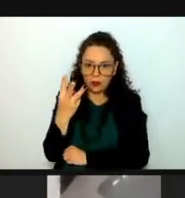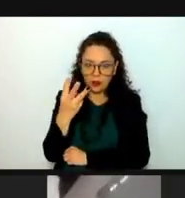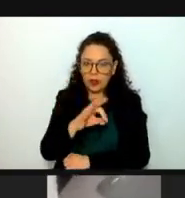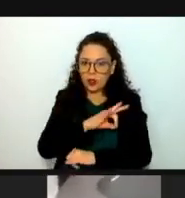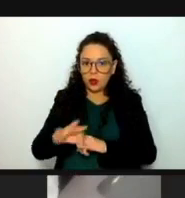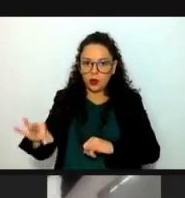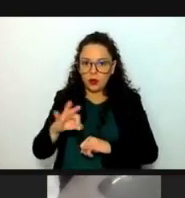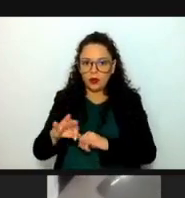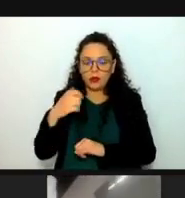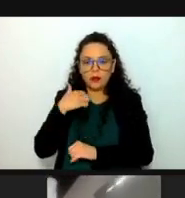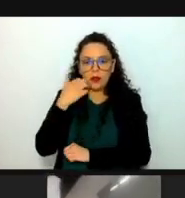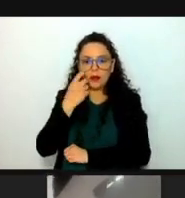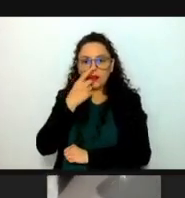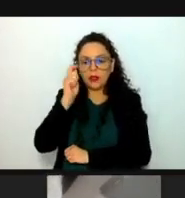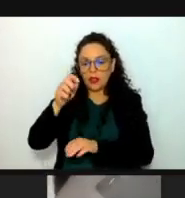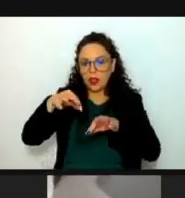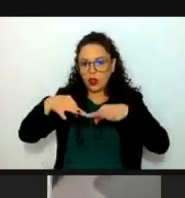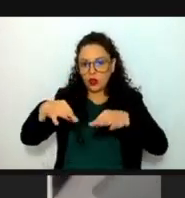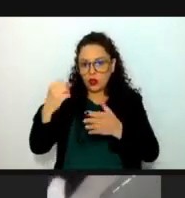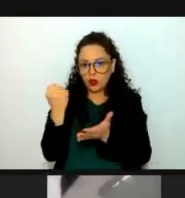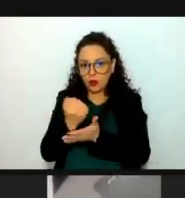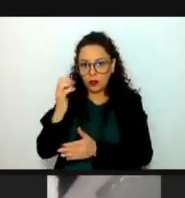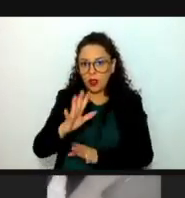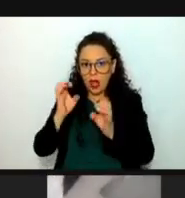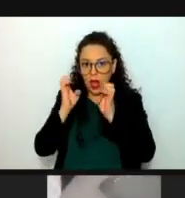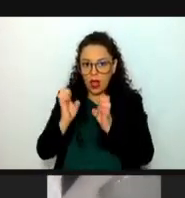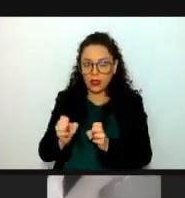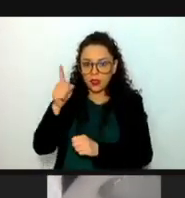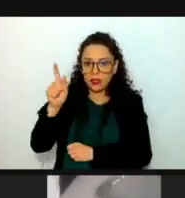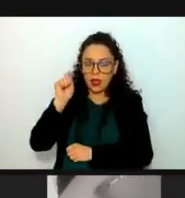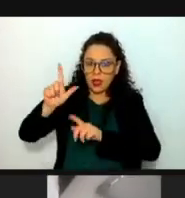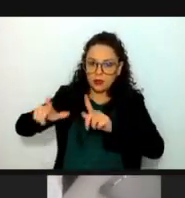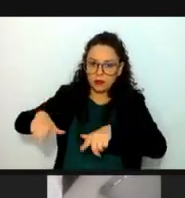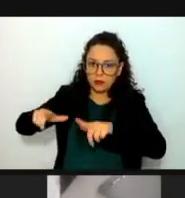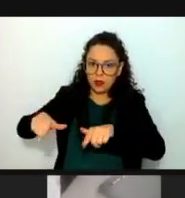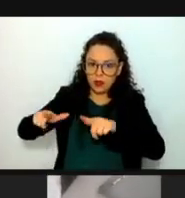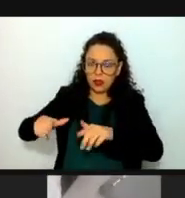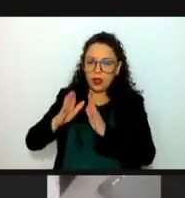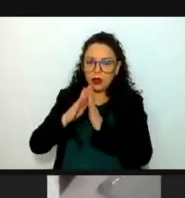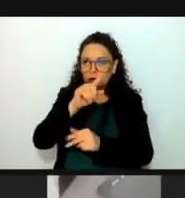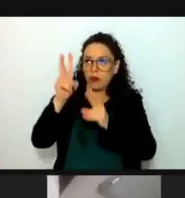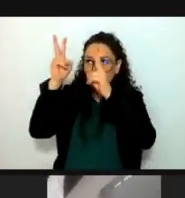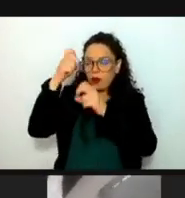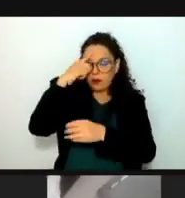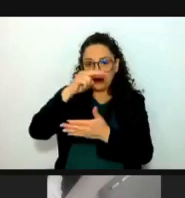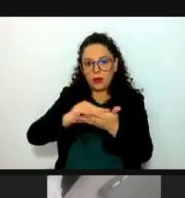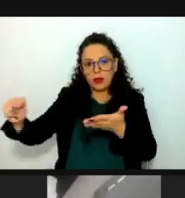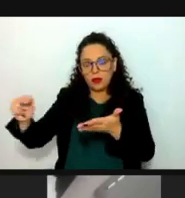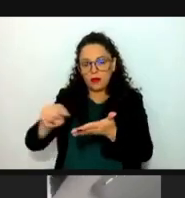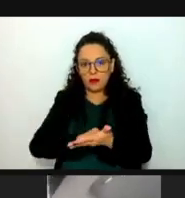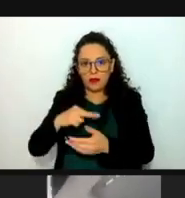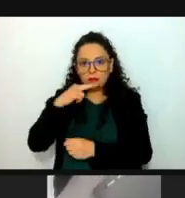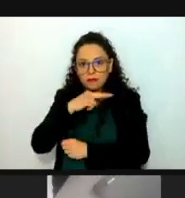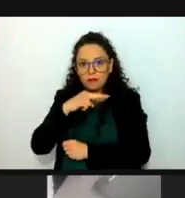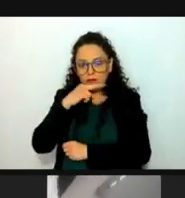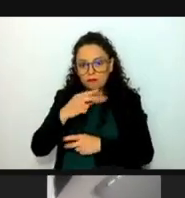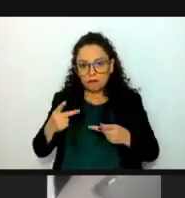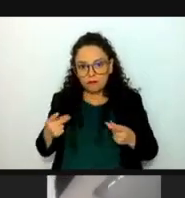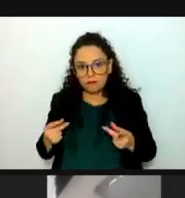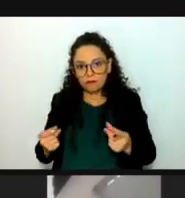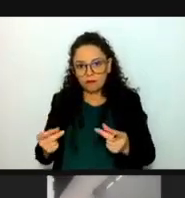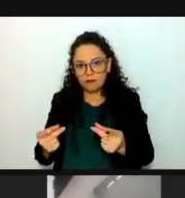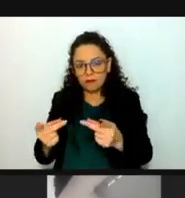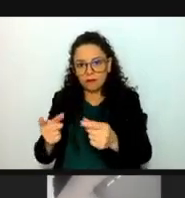les informo que los documentos aprobados ya se encuentran a su disposición en la plataforma, por lo que les solicito su valioso apoyo para que los puedan firmar al